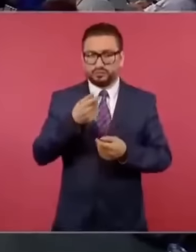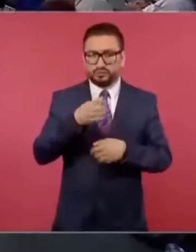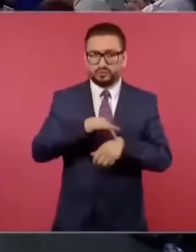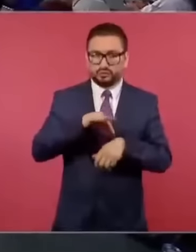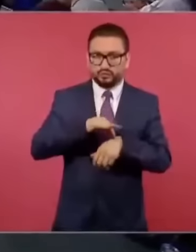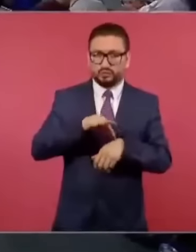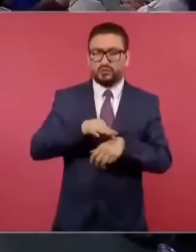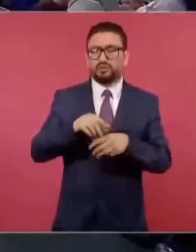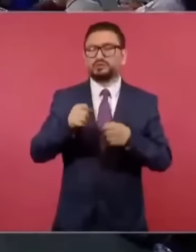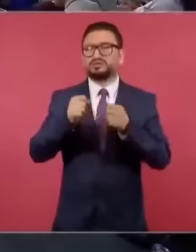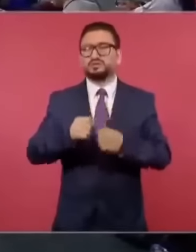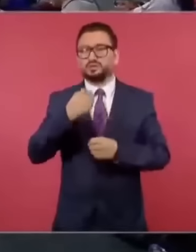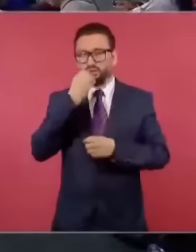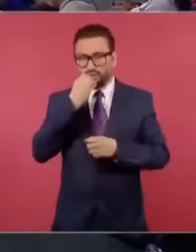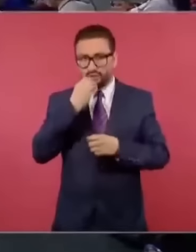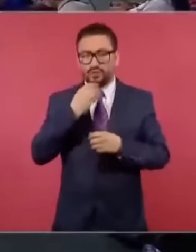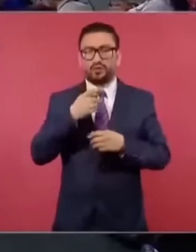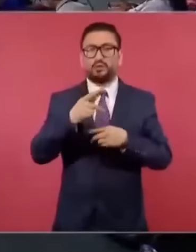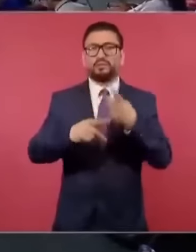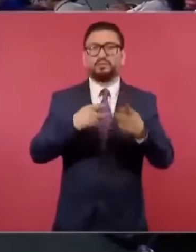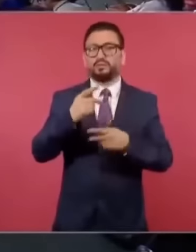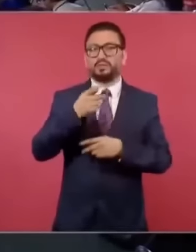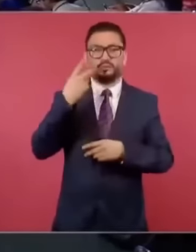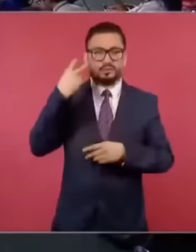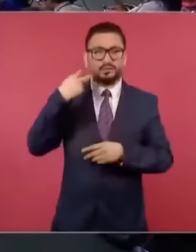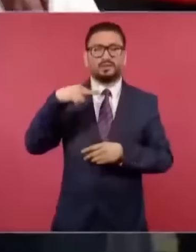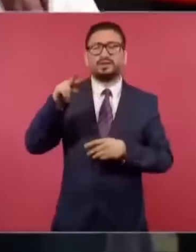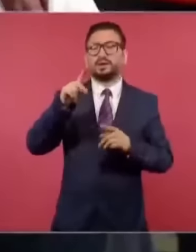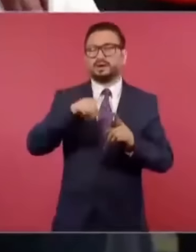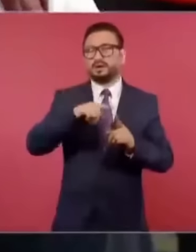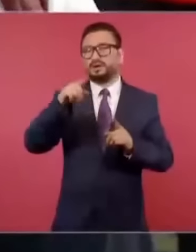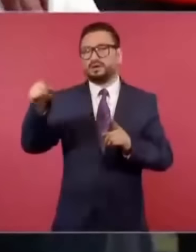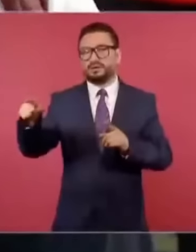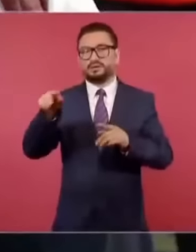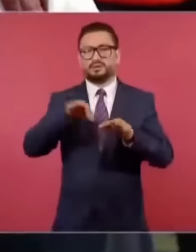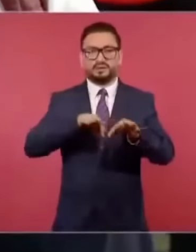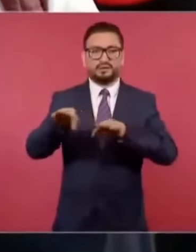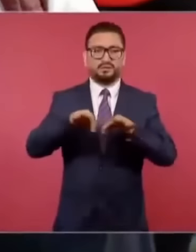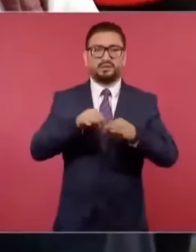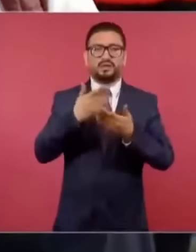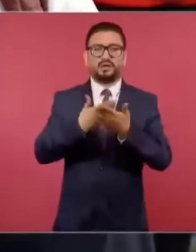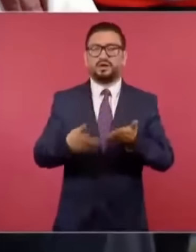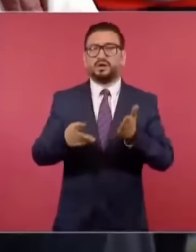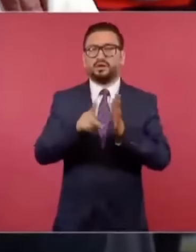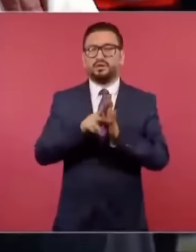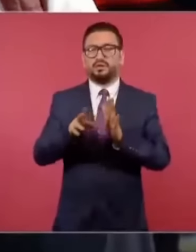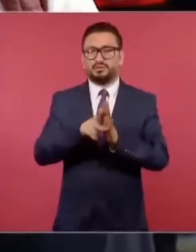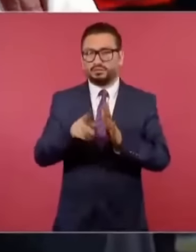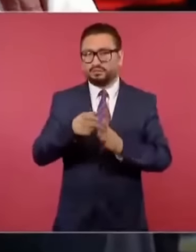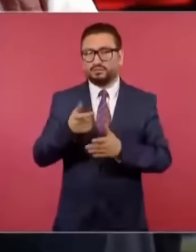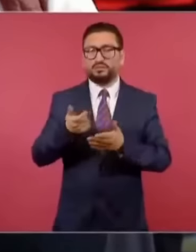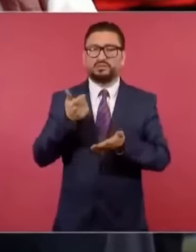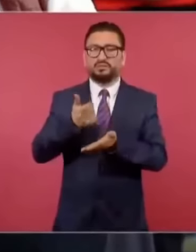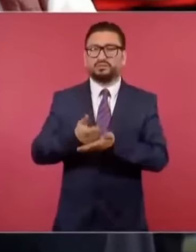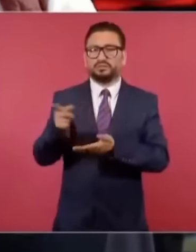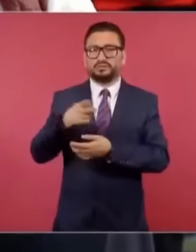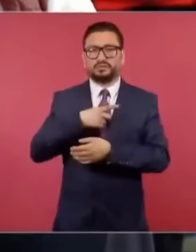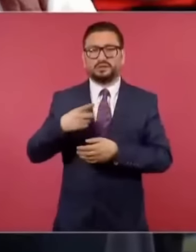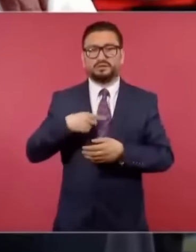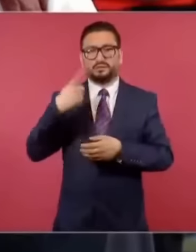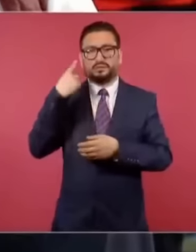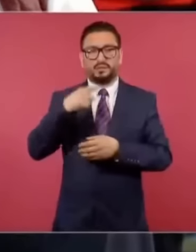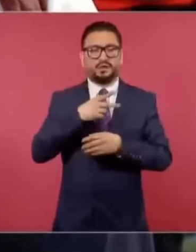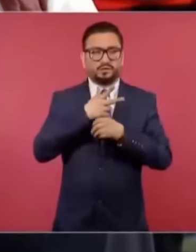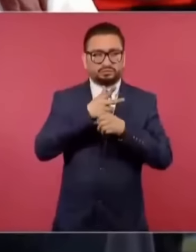las prestaciones para viajar a las giras de trabajo. Ahora los reporteros de Latinos tienen que poner de su bolsa para hacer